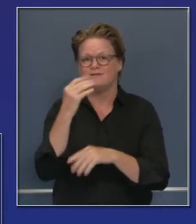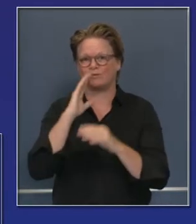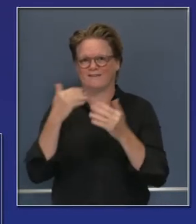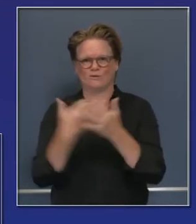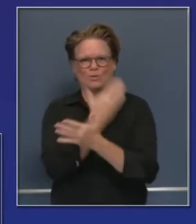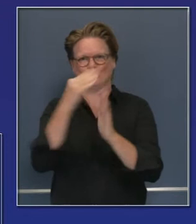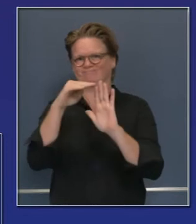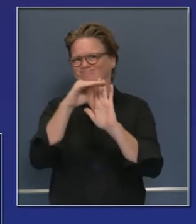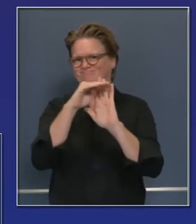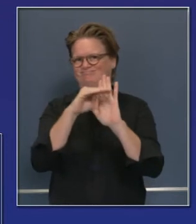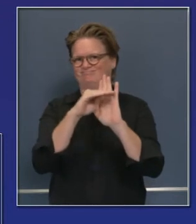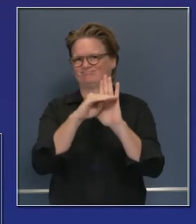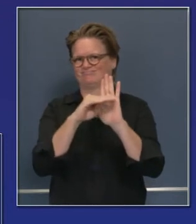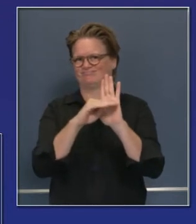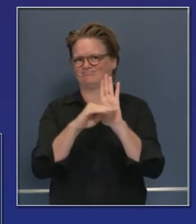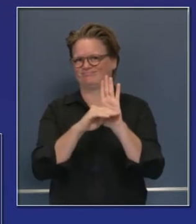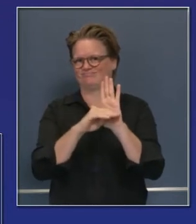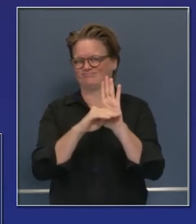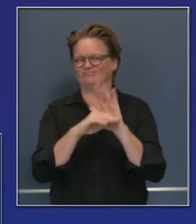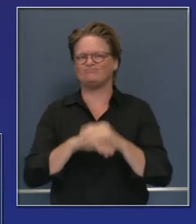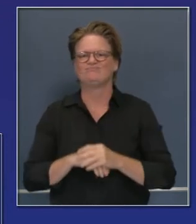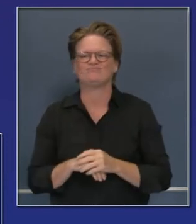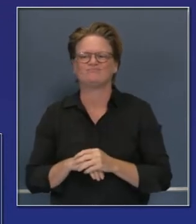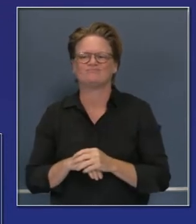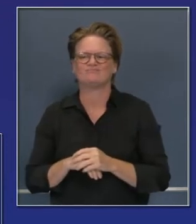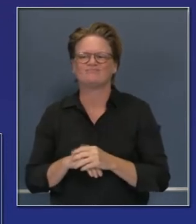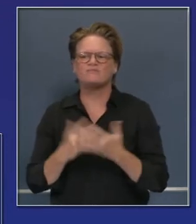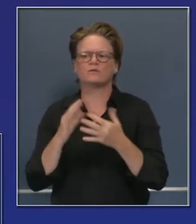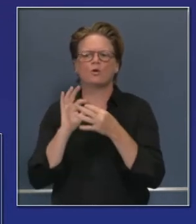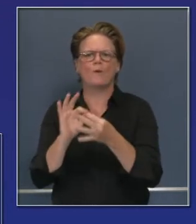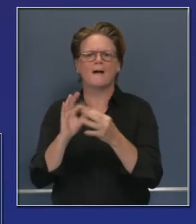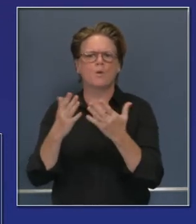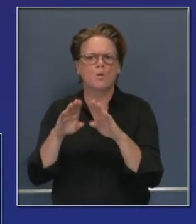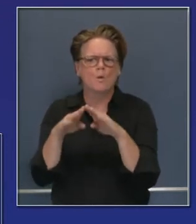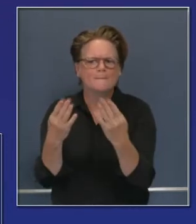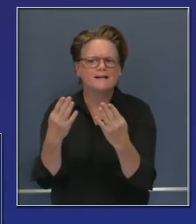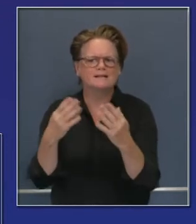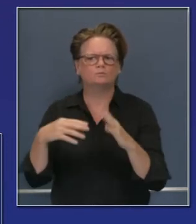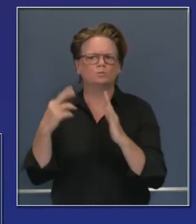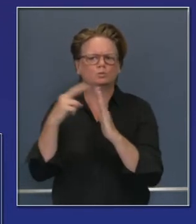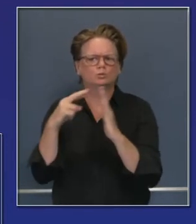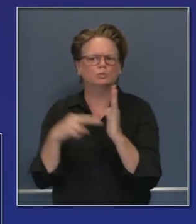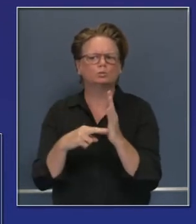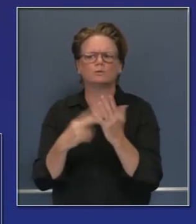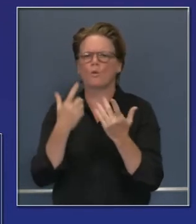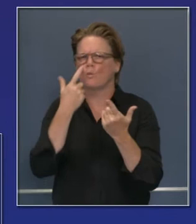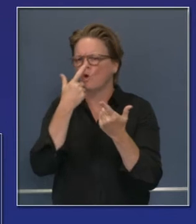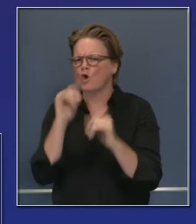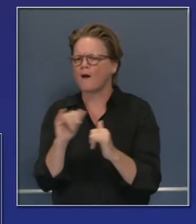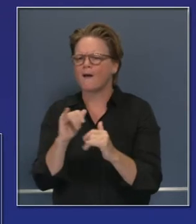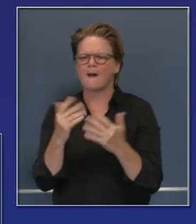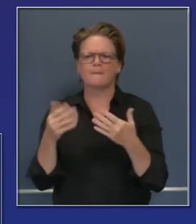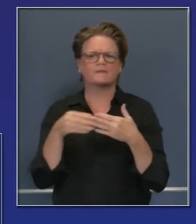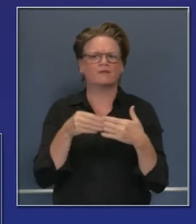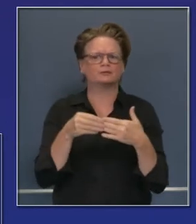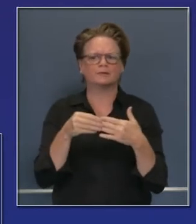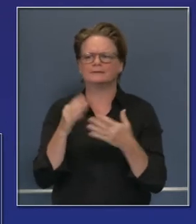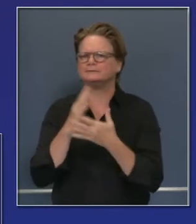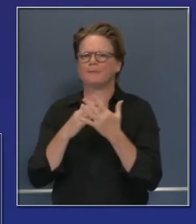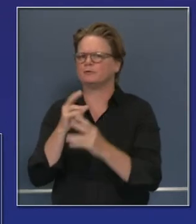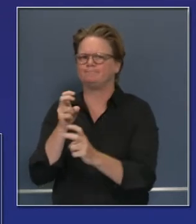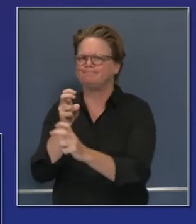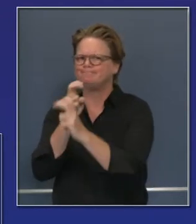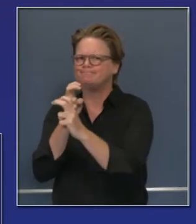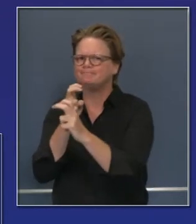en cuanto a la estrategia para avanzar la reapertura de las escuelas basado en algunos resultados o noticias positivas que